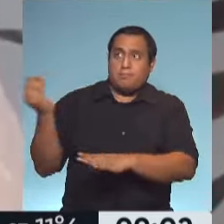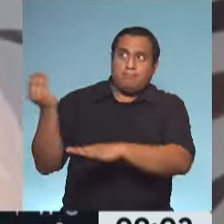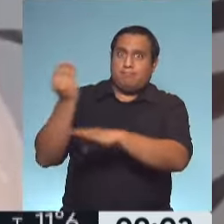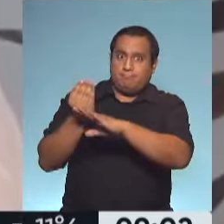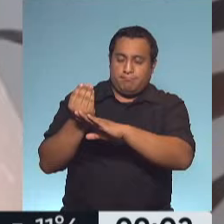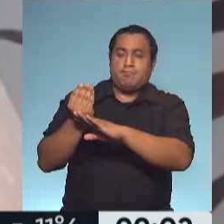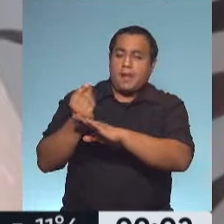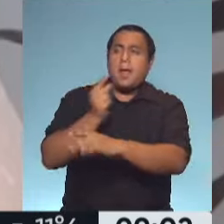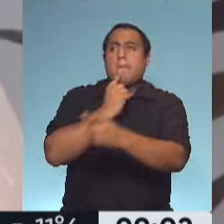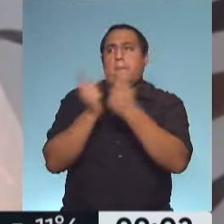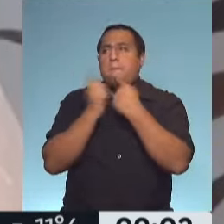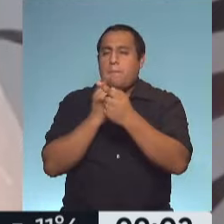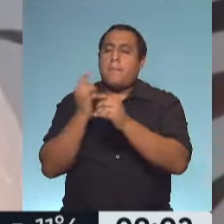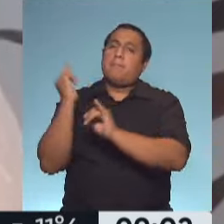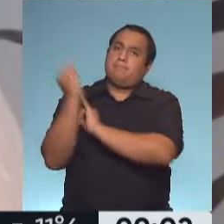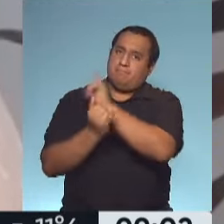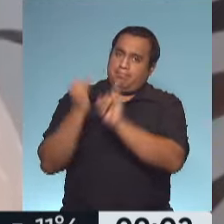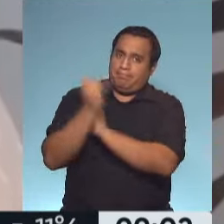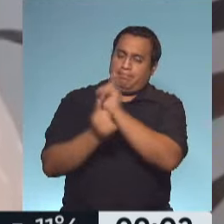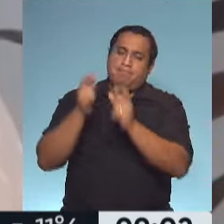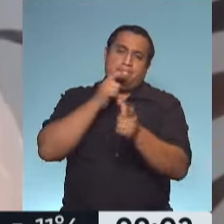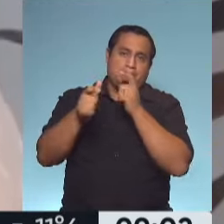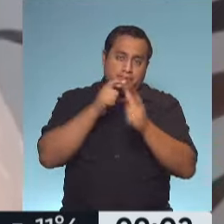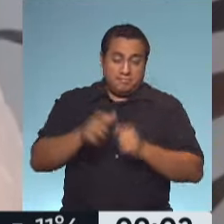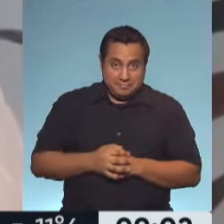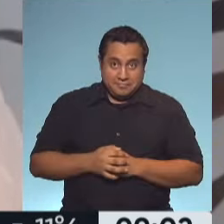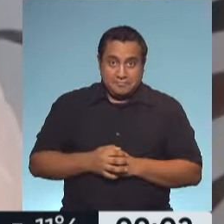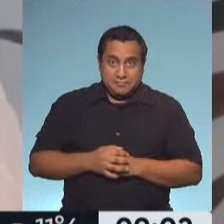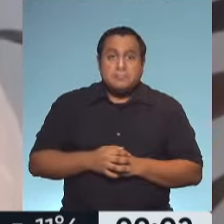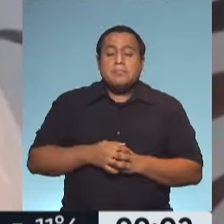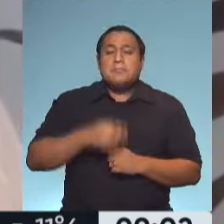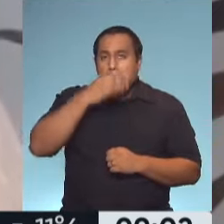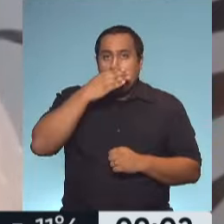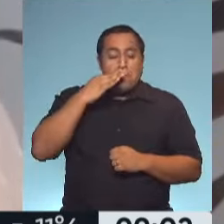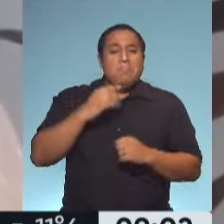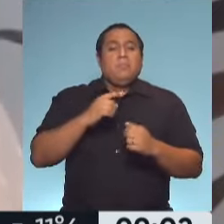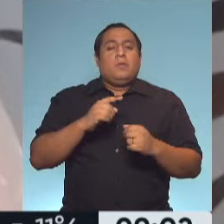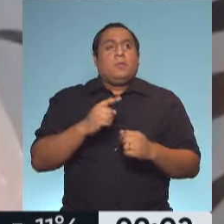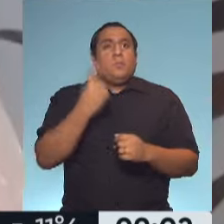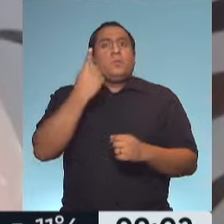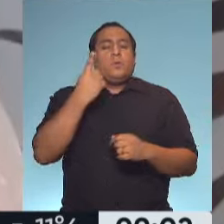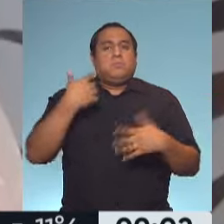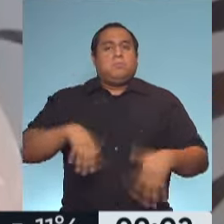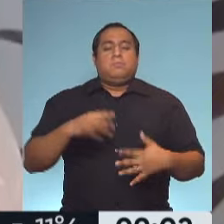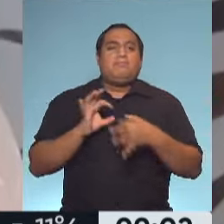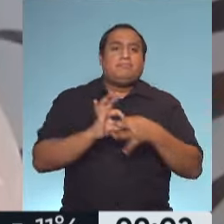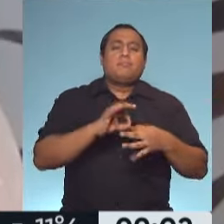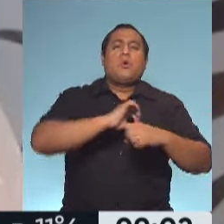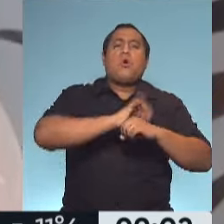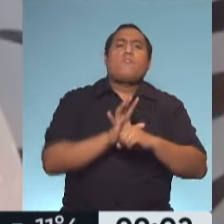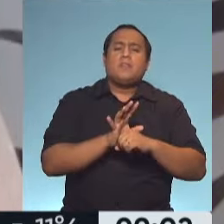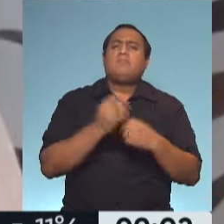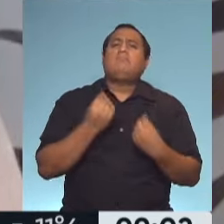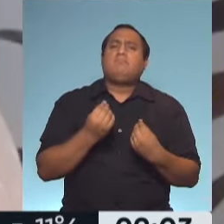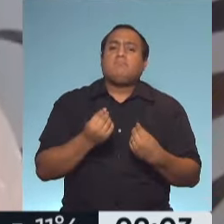a un profesional que vaya a responder cada una de esas dudas. Y una cuestión que hoy tiene mucho que ver con el COVID es justamente